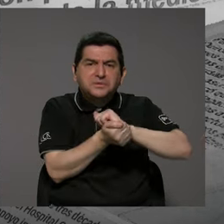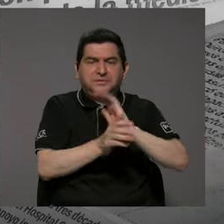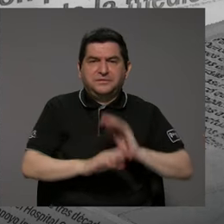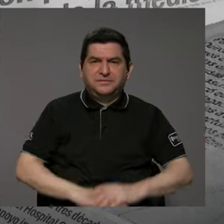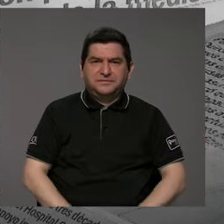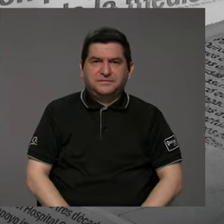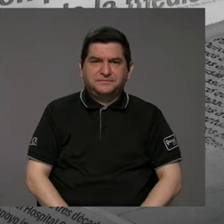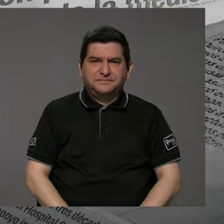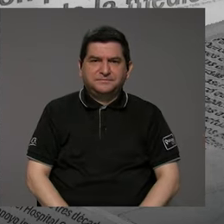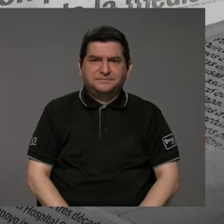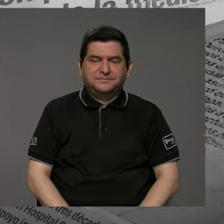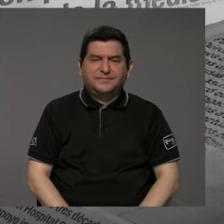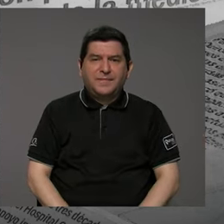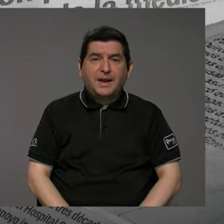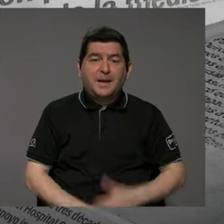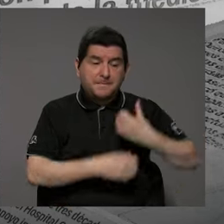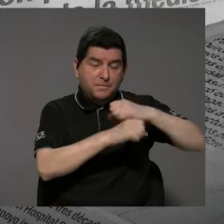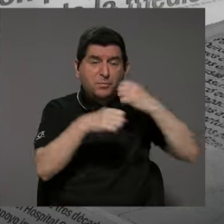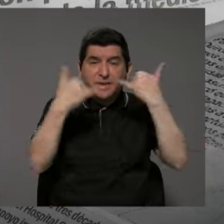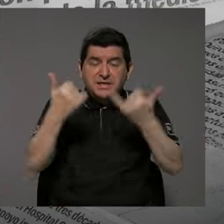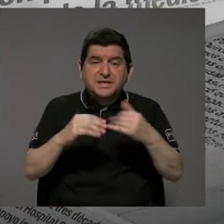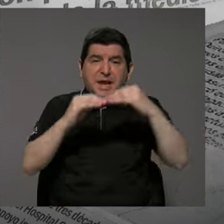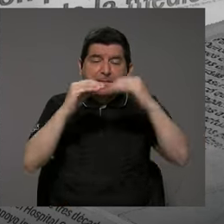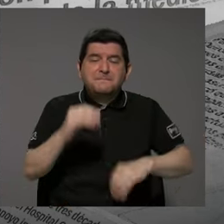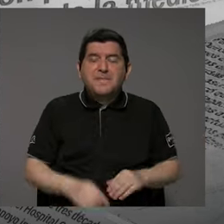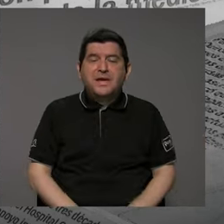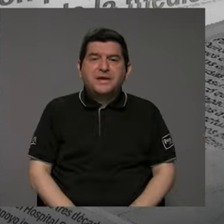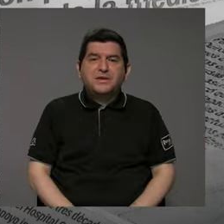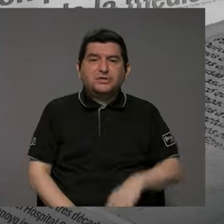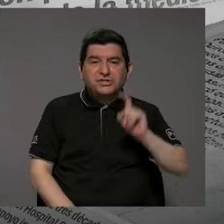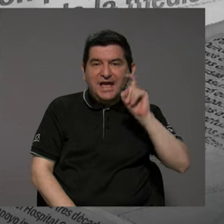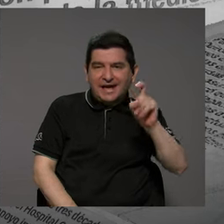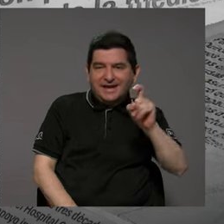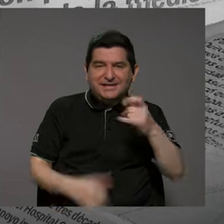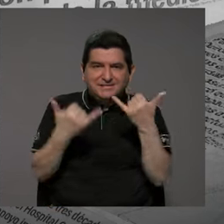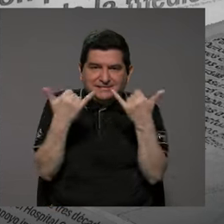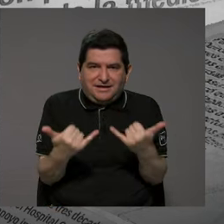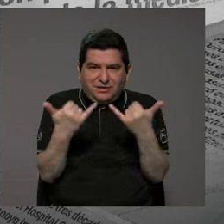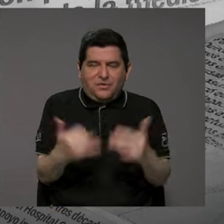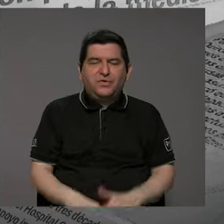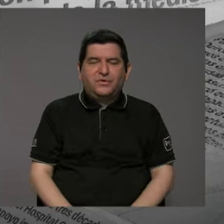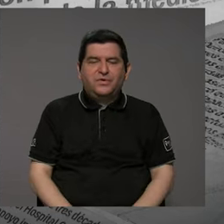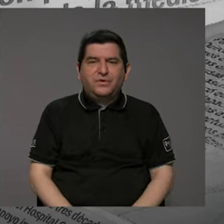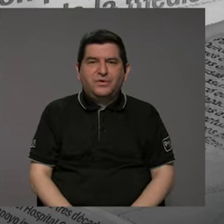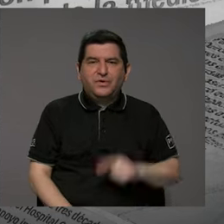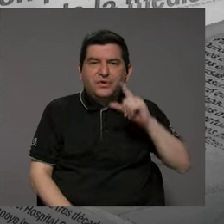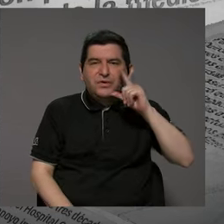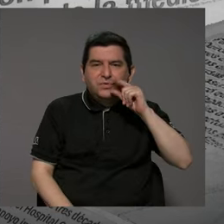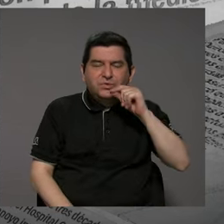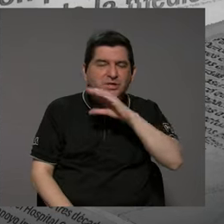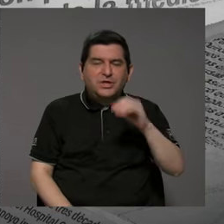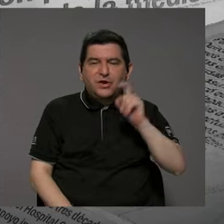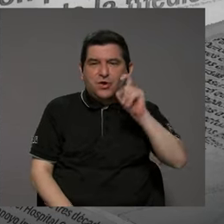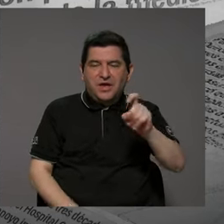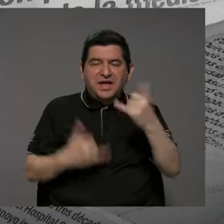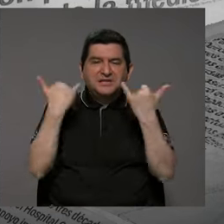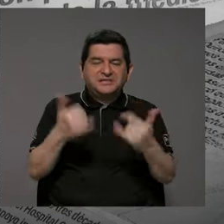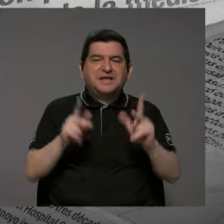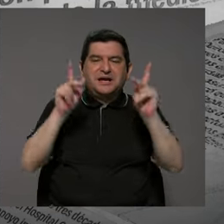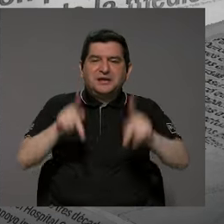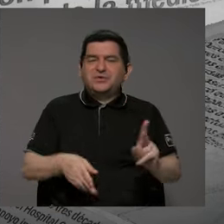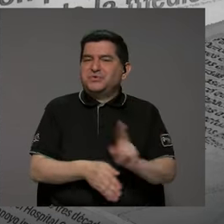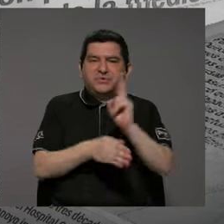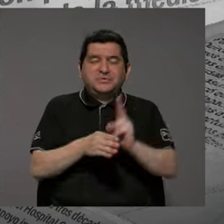las municipalidades ya están menos en Twitter o X ahora, porque Twitter X ya es algo que ya la gente no está usando.